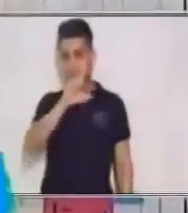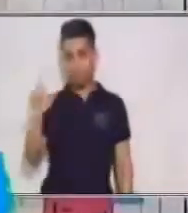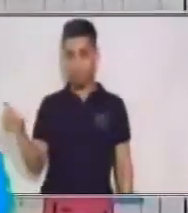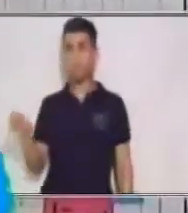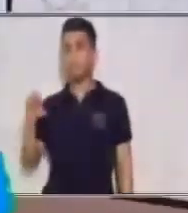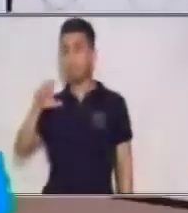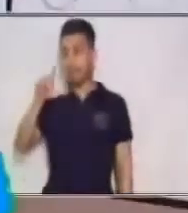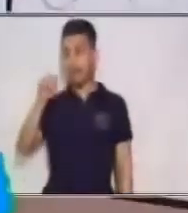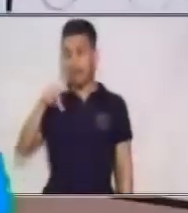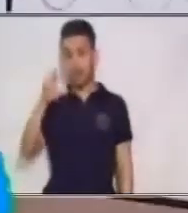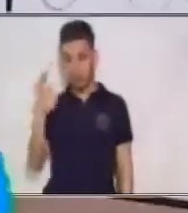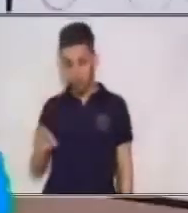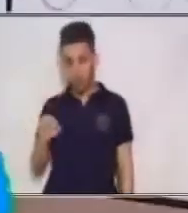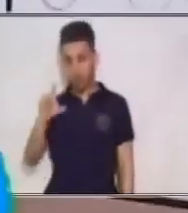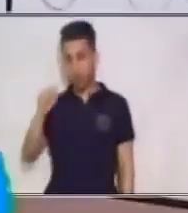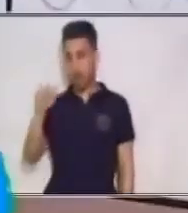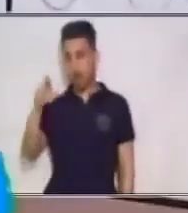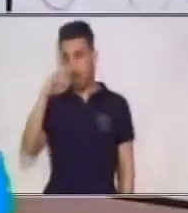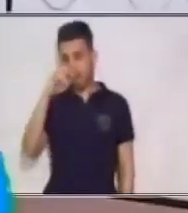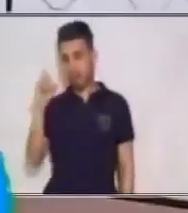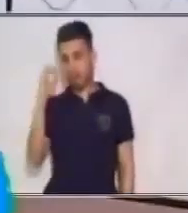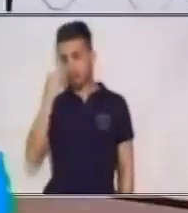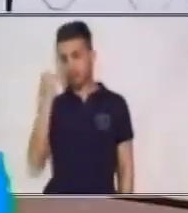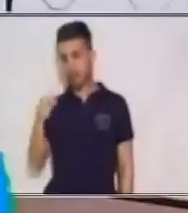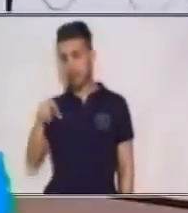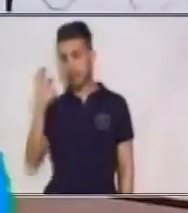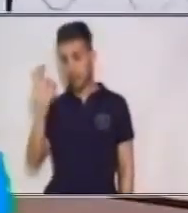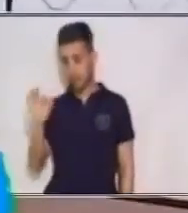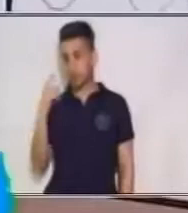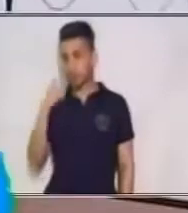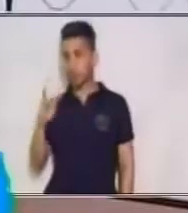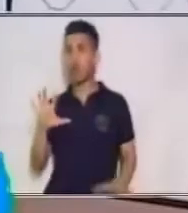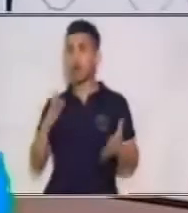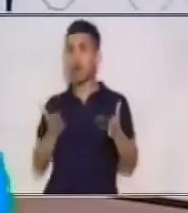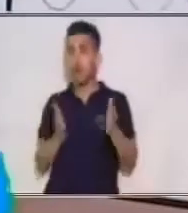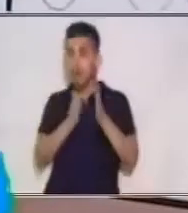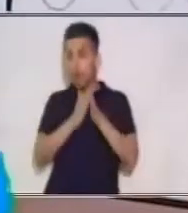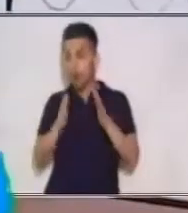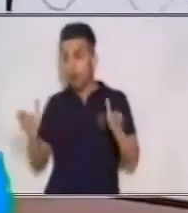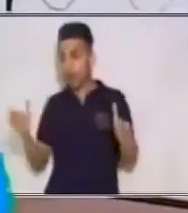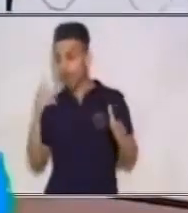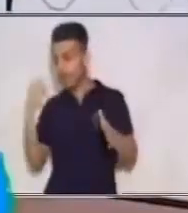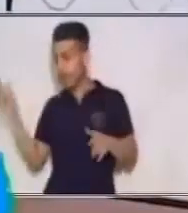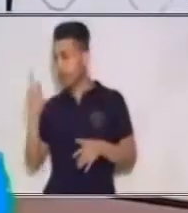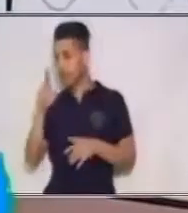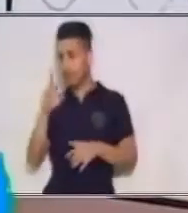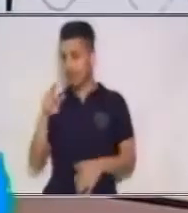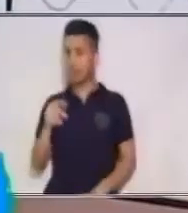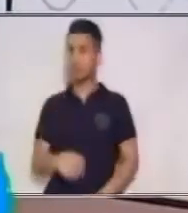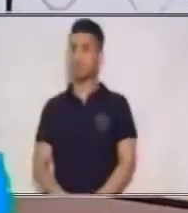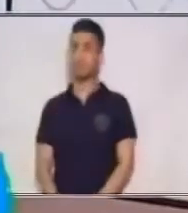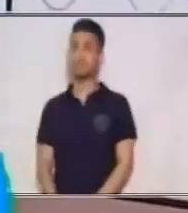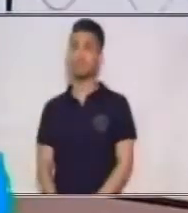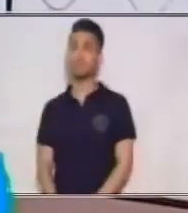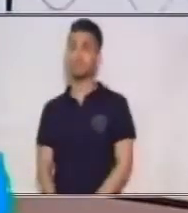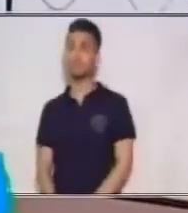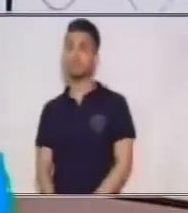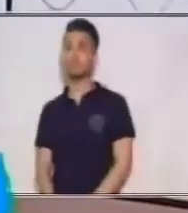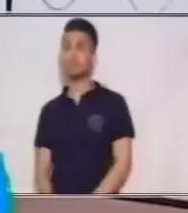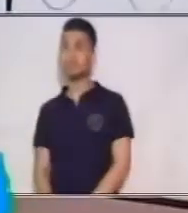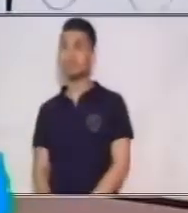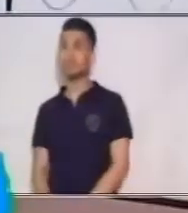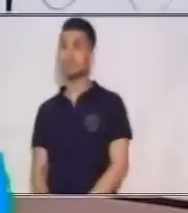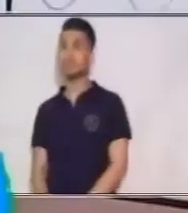Entonces, para encontrar esas parejas ordenadas en el plano cartesiano, vamos a localizar primero 1